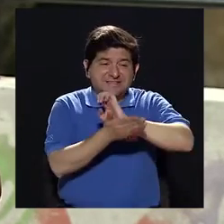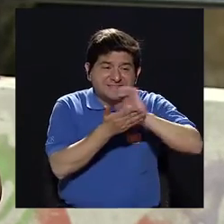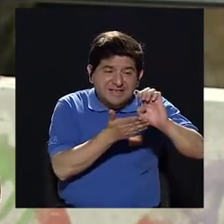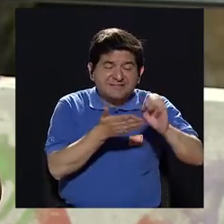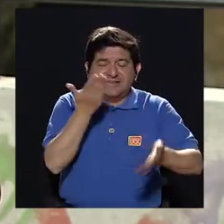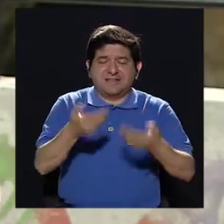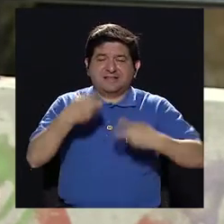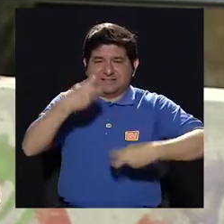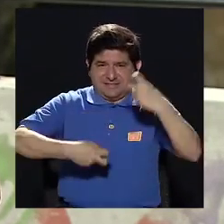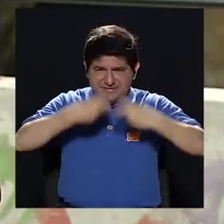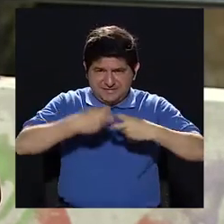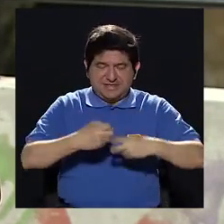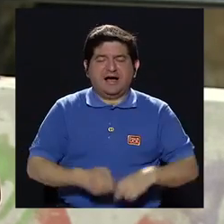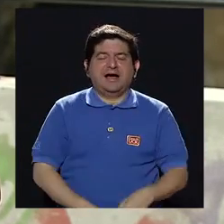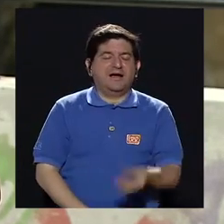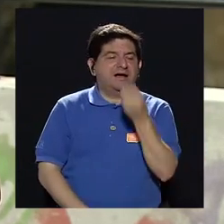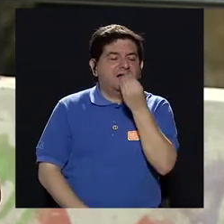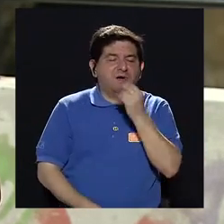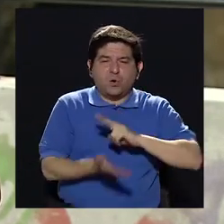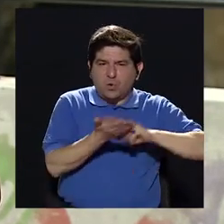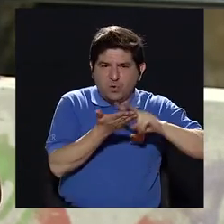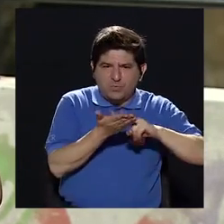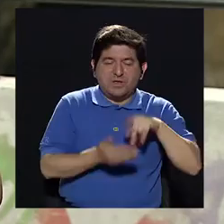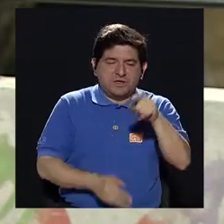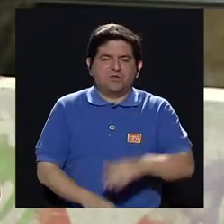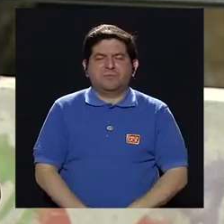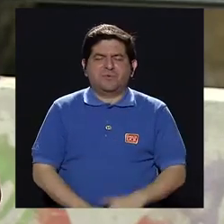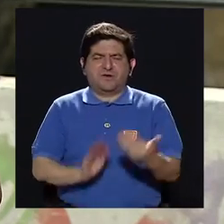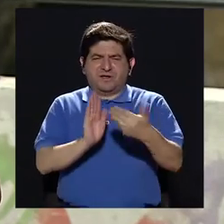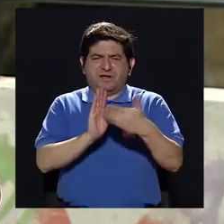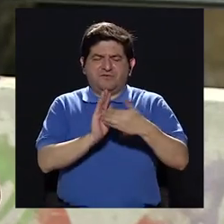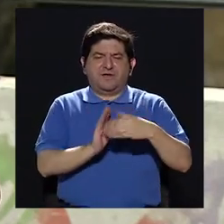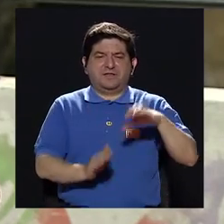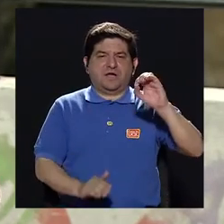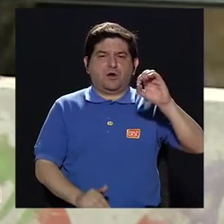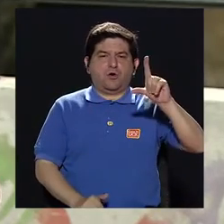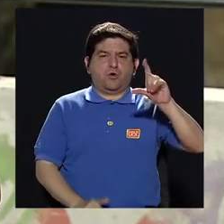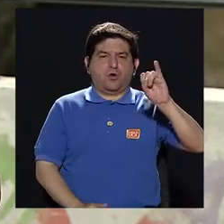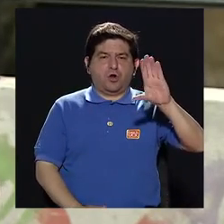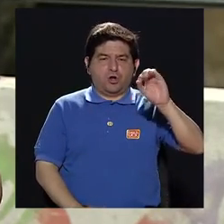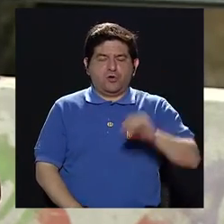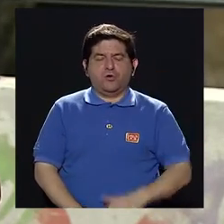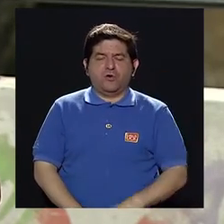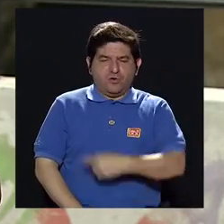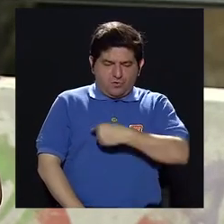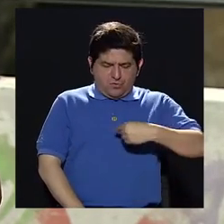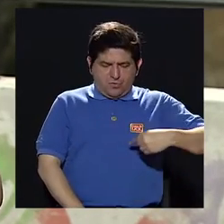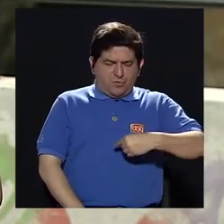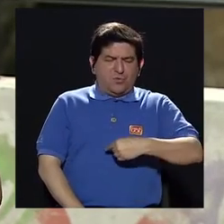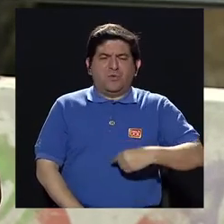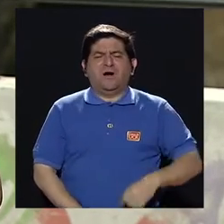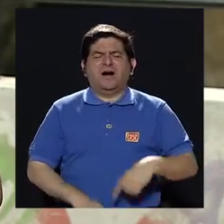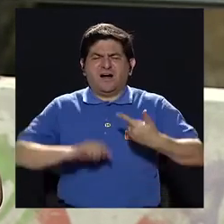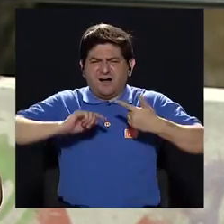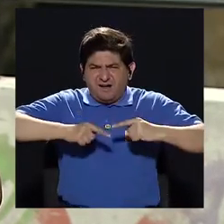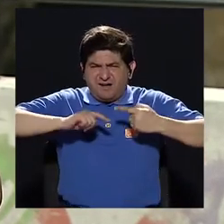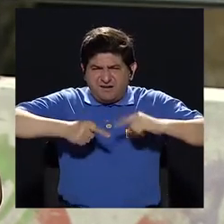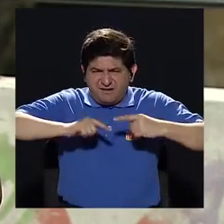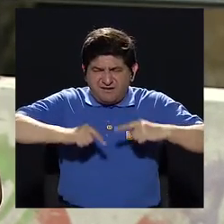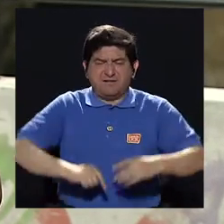que es verde, ¿verdad? Porque genera mucho cólico y mucha distensión abdominal y mucho dolor.